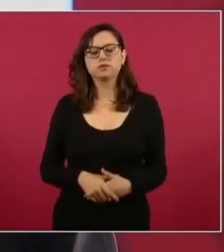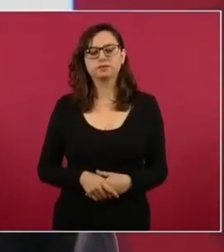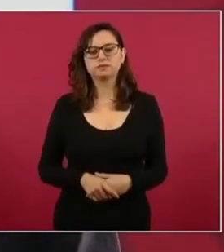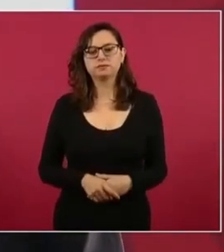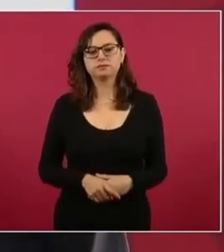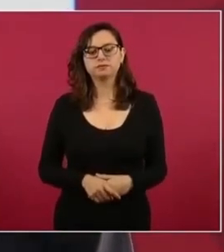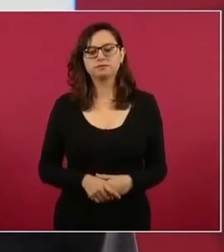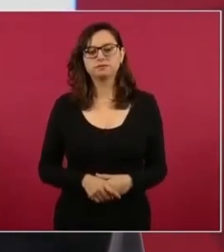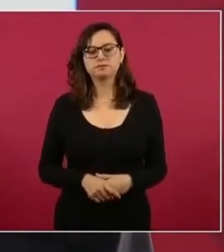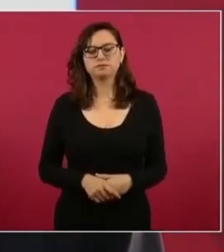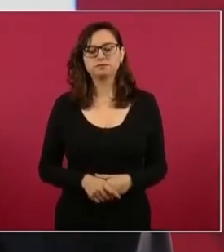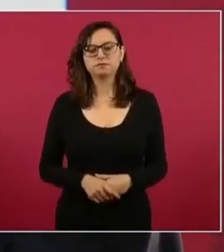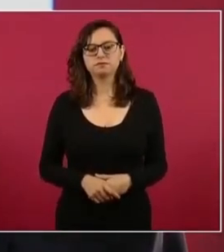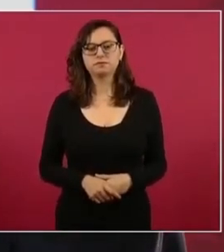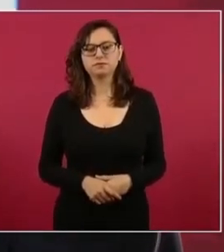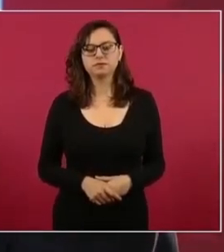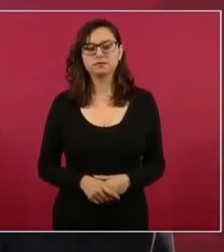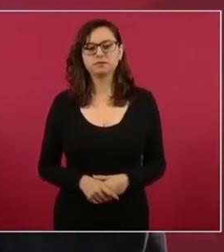decía